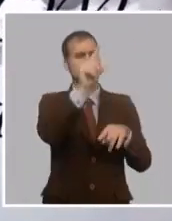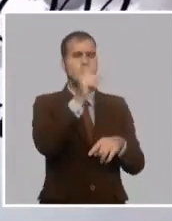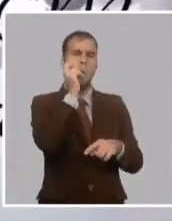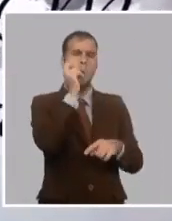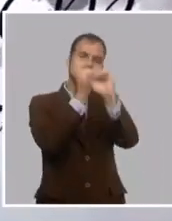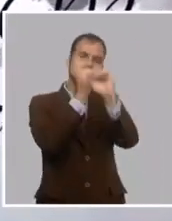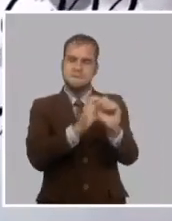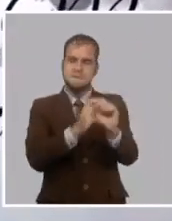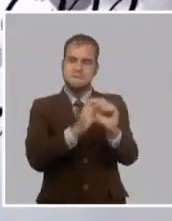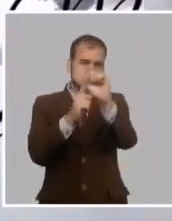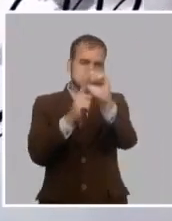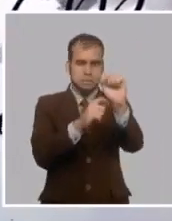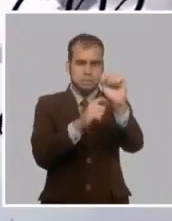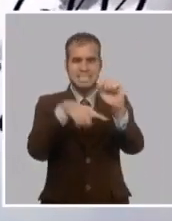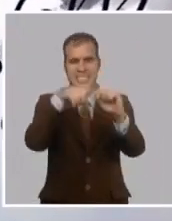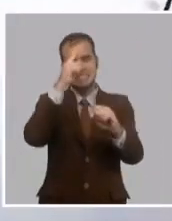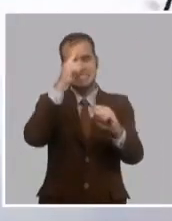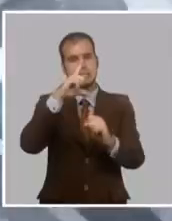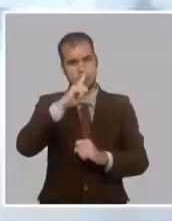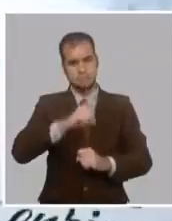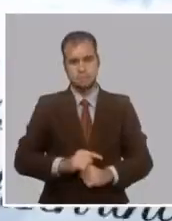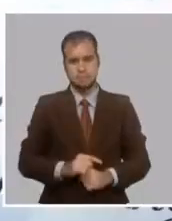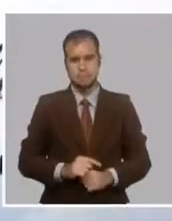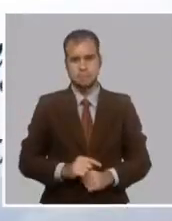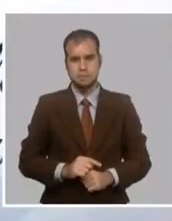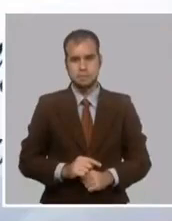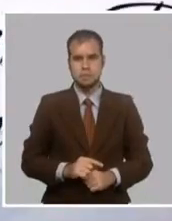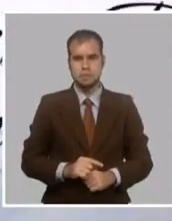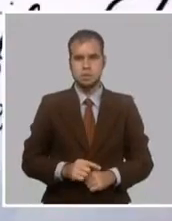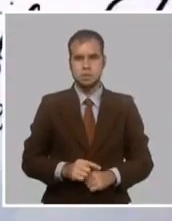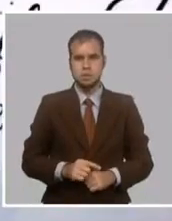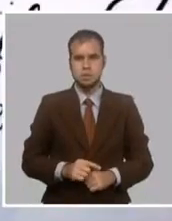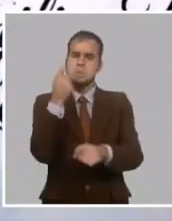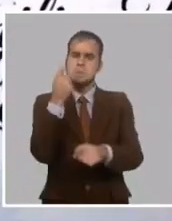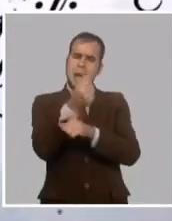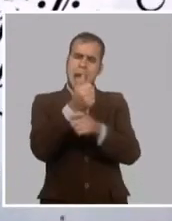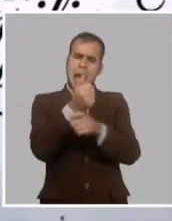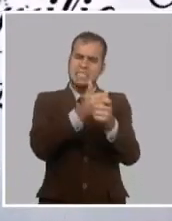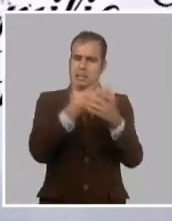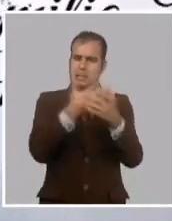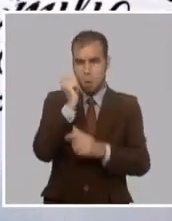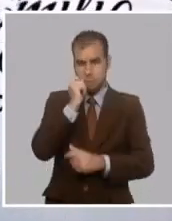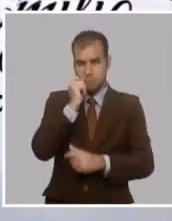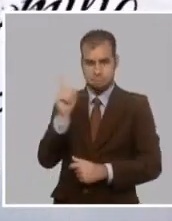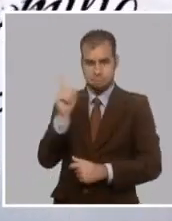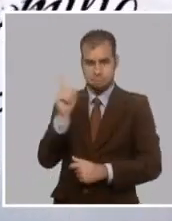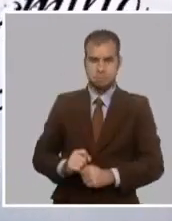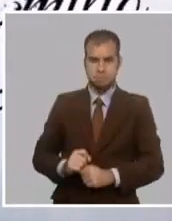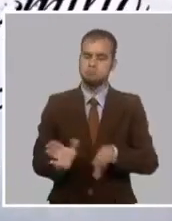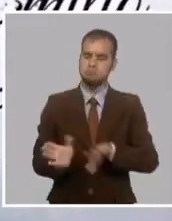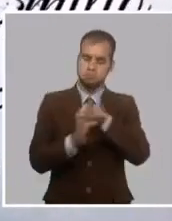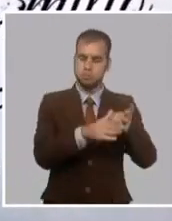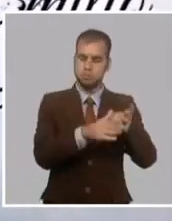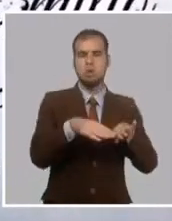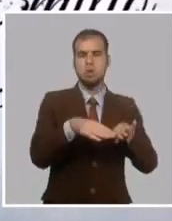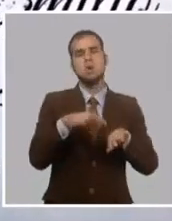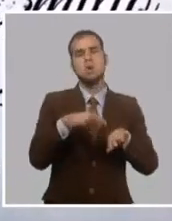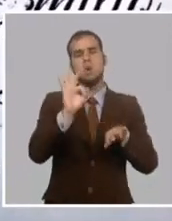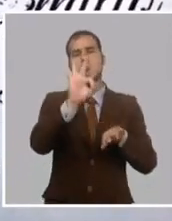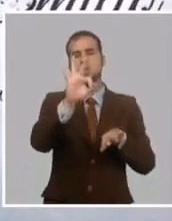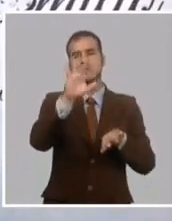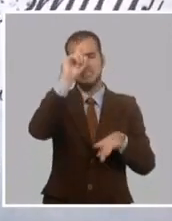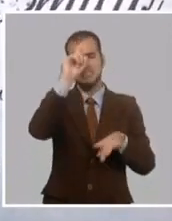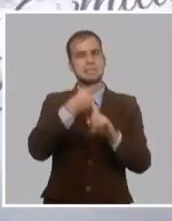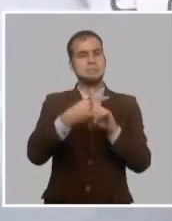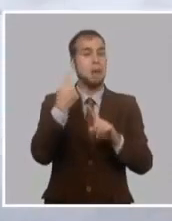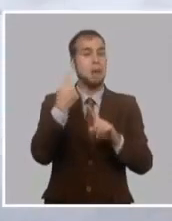Mario Santi, quienes estuvieron asesorados por Emilio Roy de Lucherín. El 8 de septiembre de 1947,